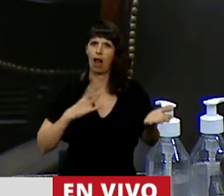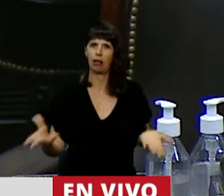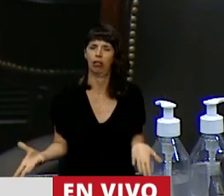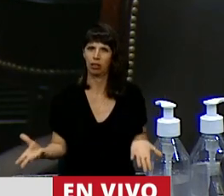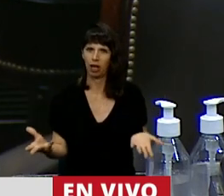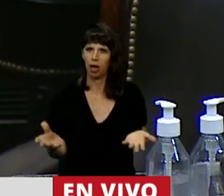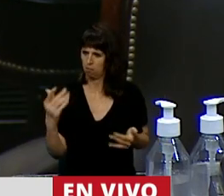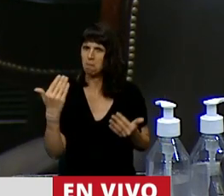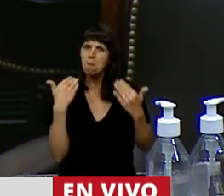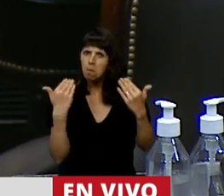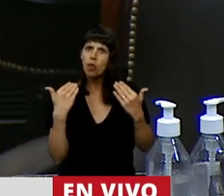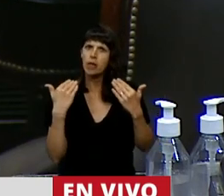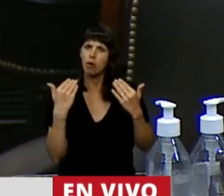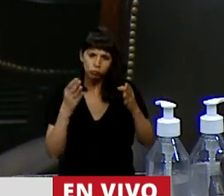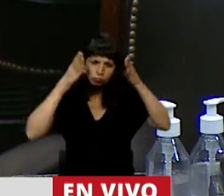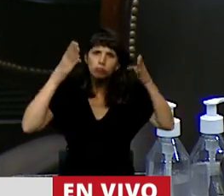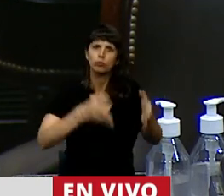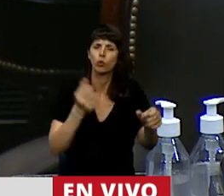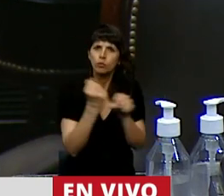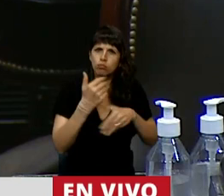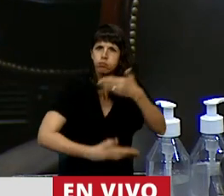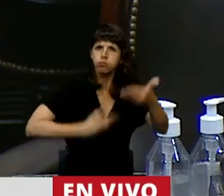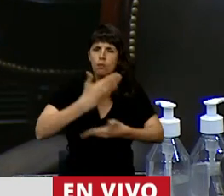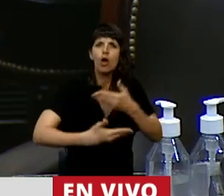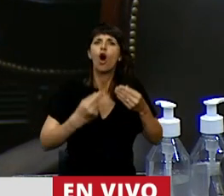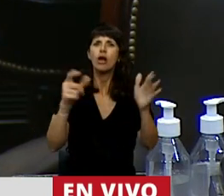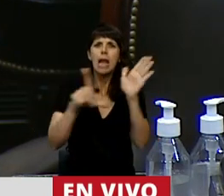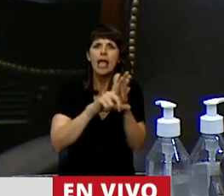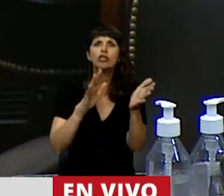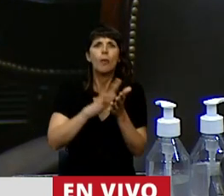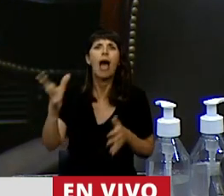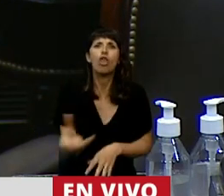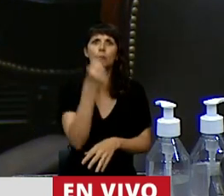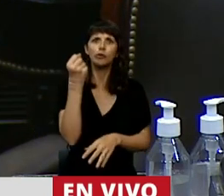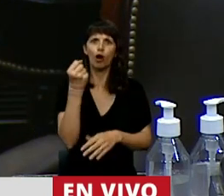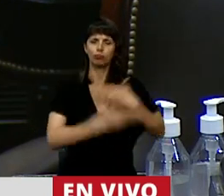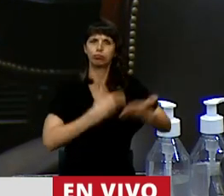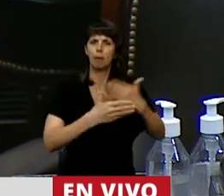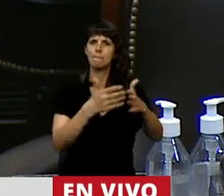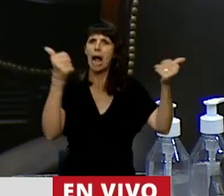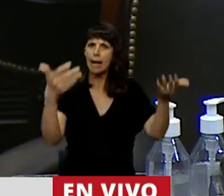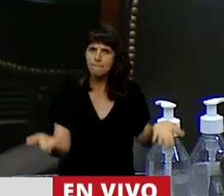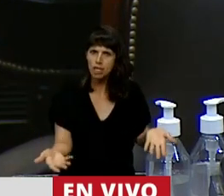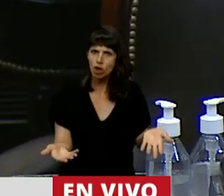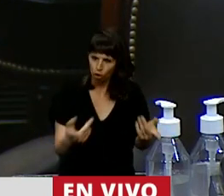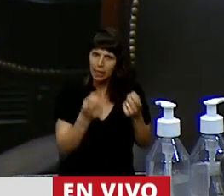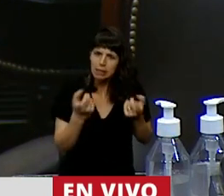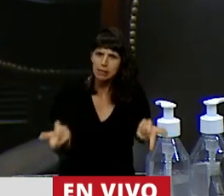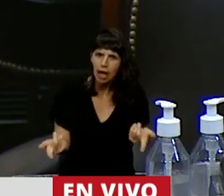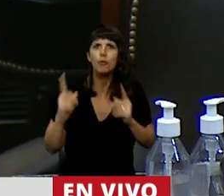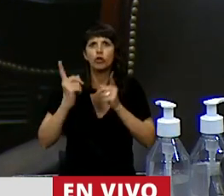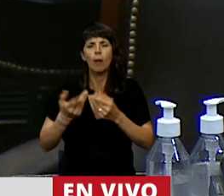o todo el empeño en una ley que agilice los procesos de adopción que son muy necesarios. Podemos informar mejor y